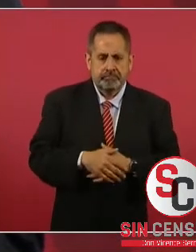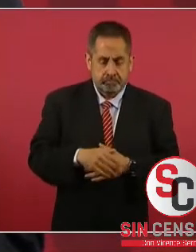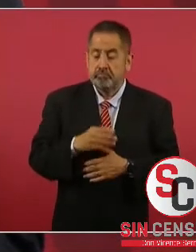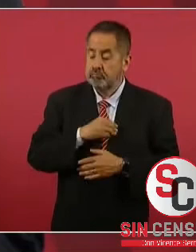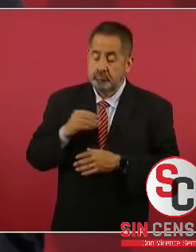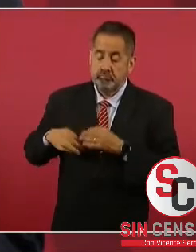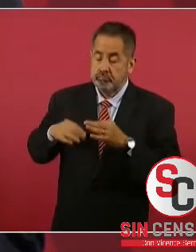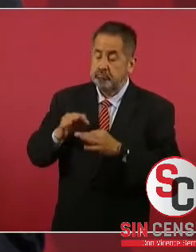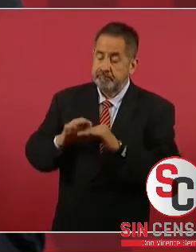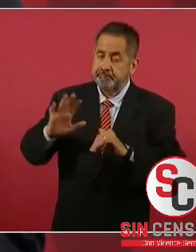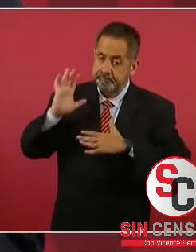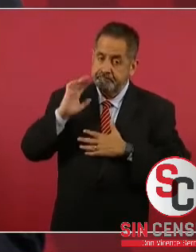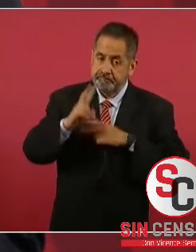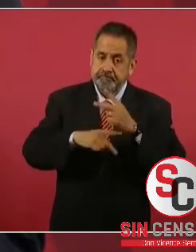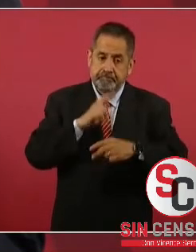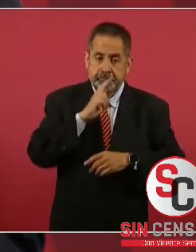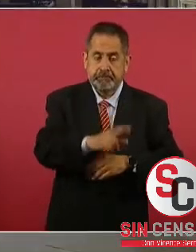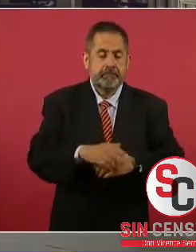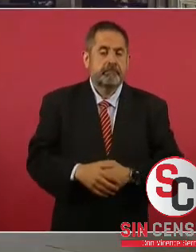cumplir con el compromiso. Gracias. Gracias. Gracias ver el